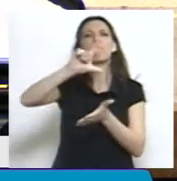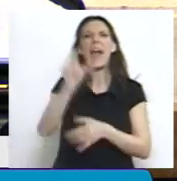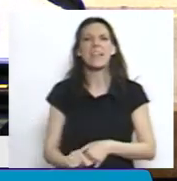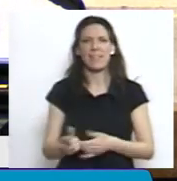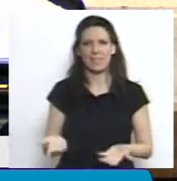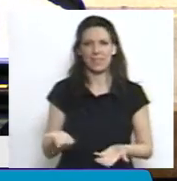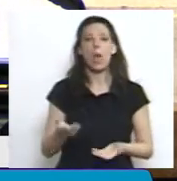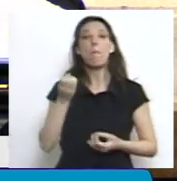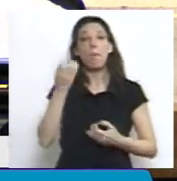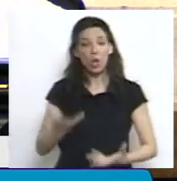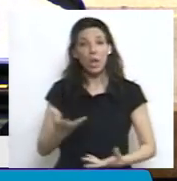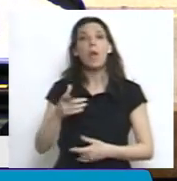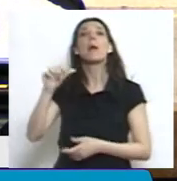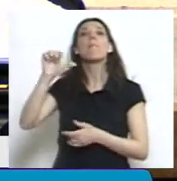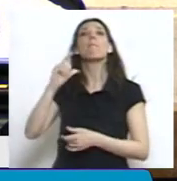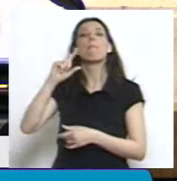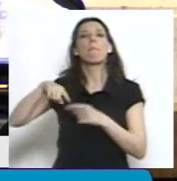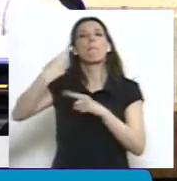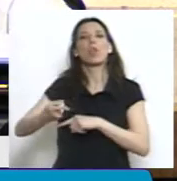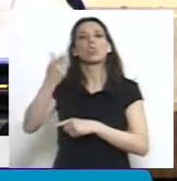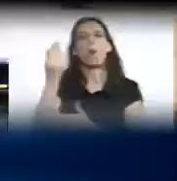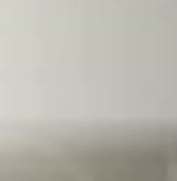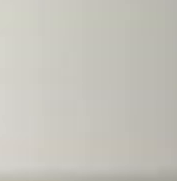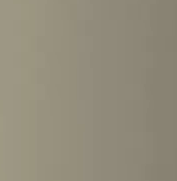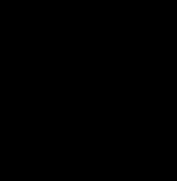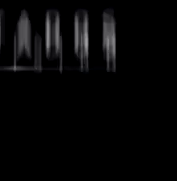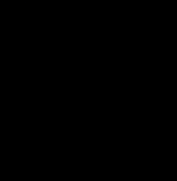tenga un presupuesto con que gobernar. Gracias, Presidenta.